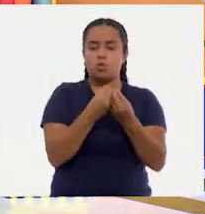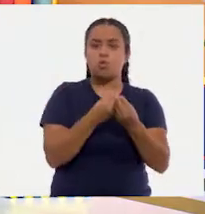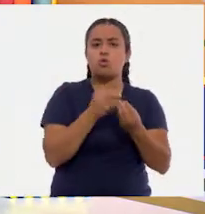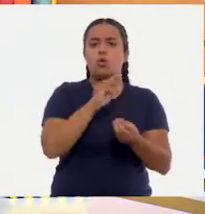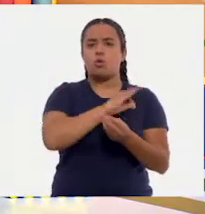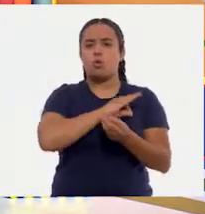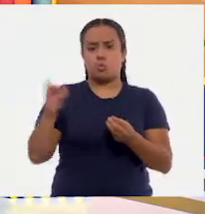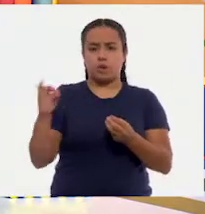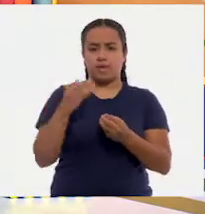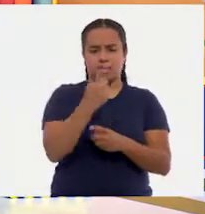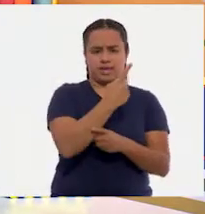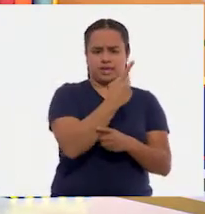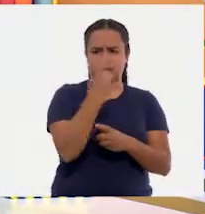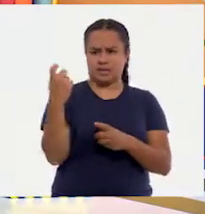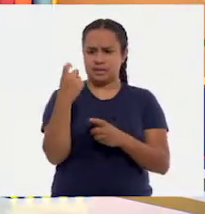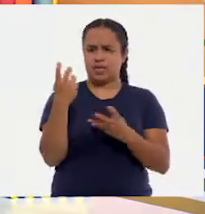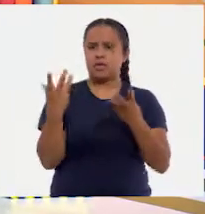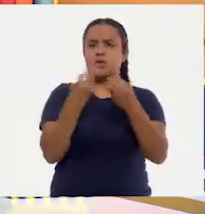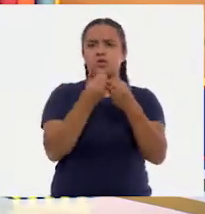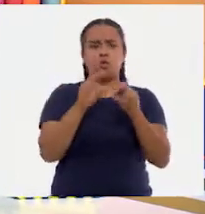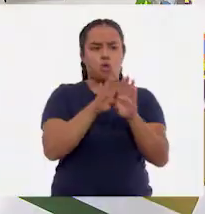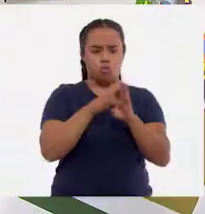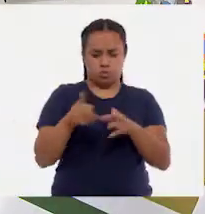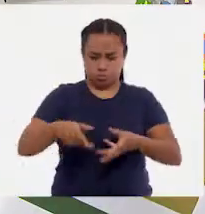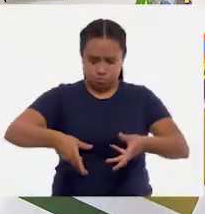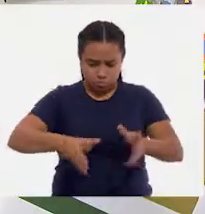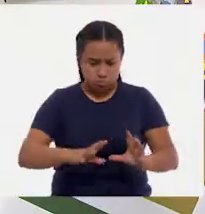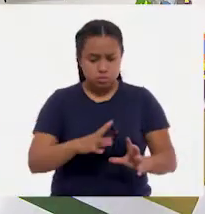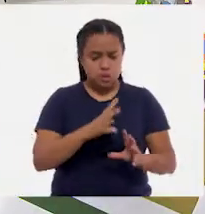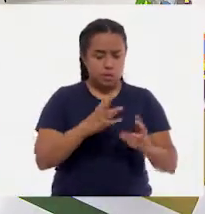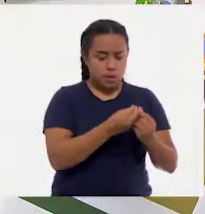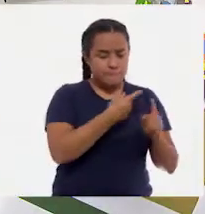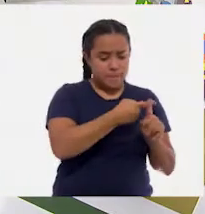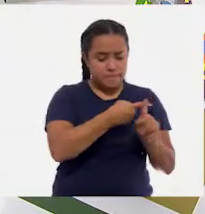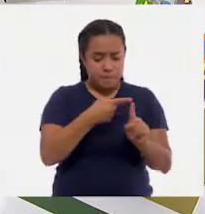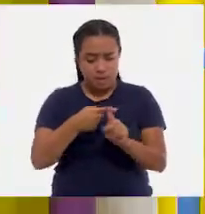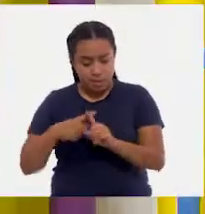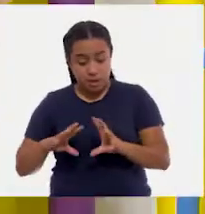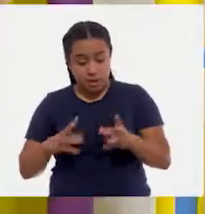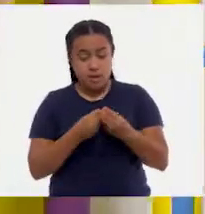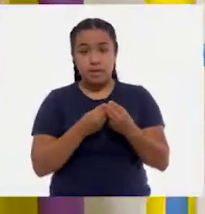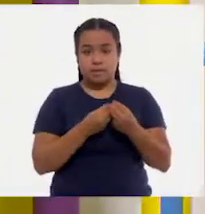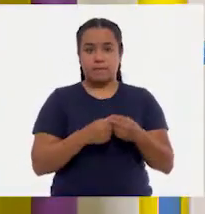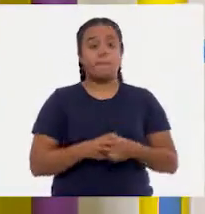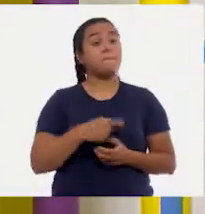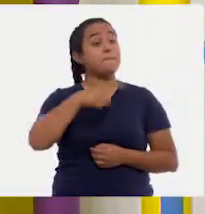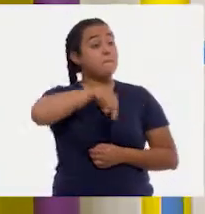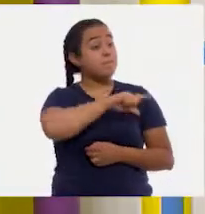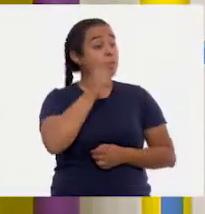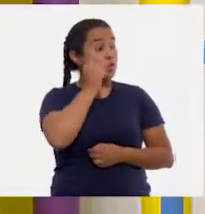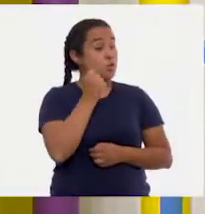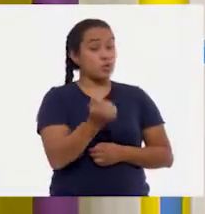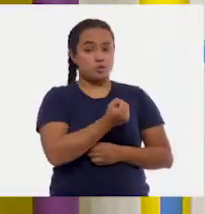sumar al 100 lo que caiga con el dado. Sí. ¿Qué te parece? Muy bien. Deseenme suerte, niñas y niños.